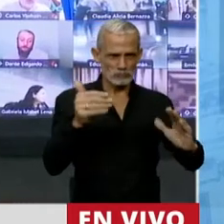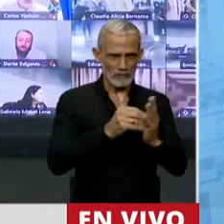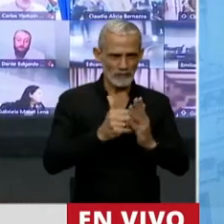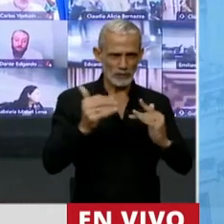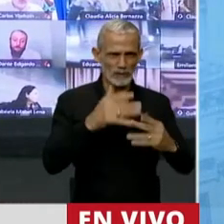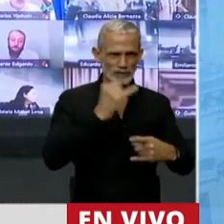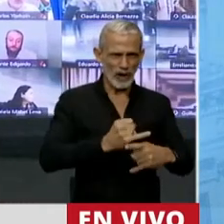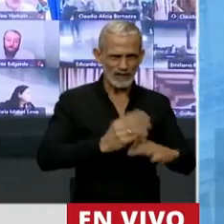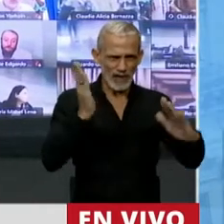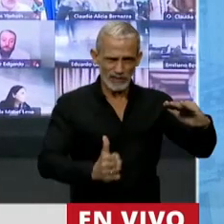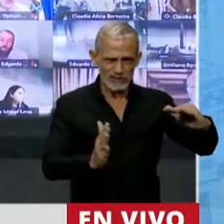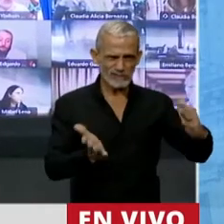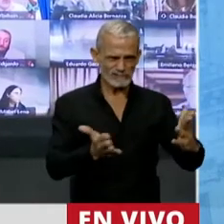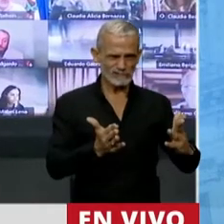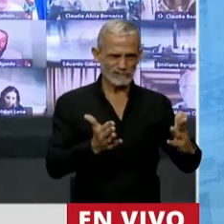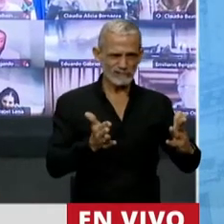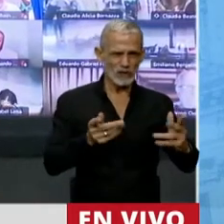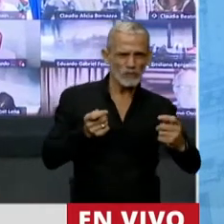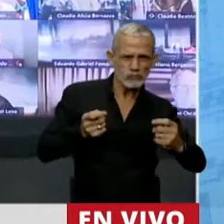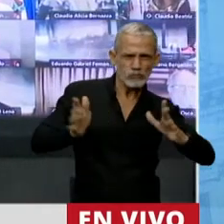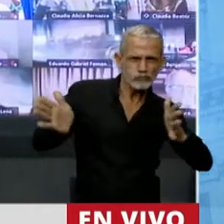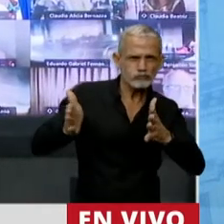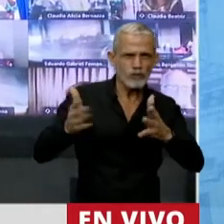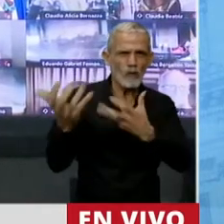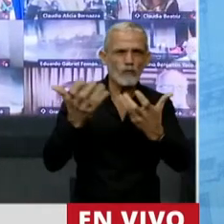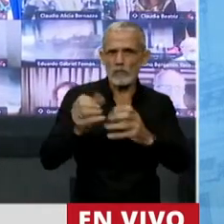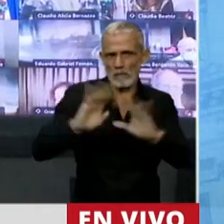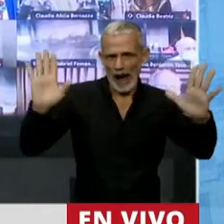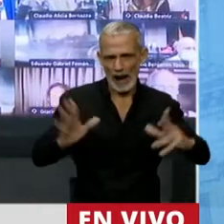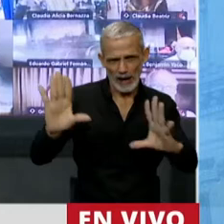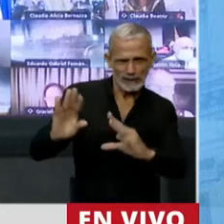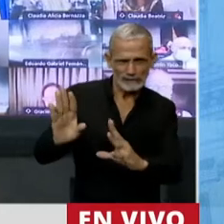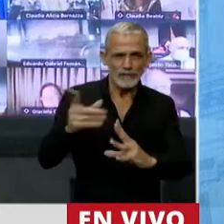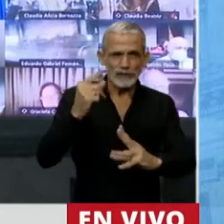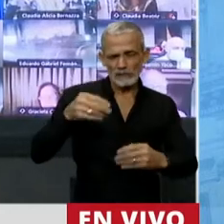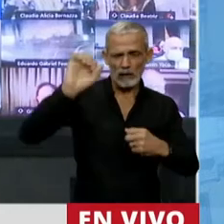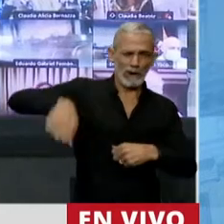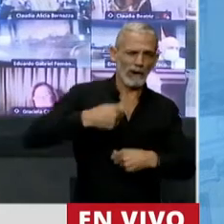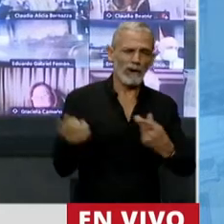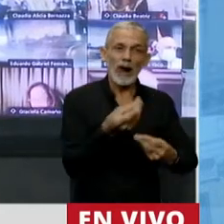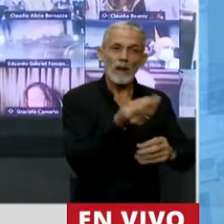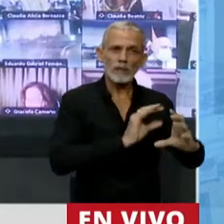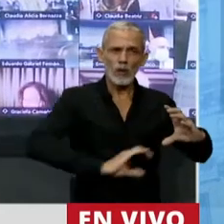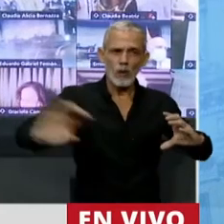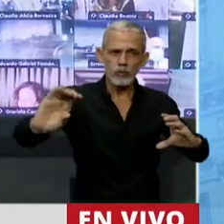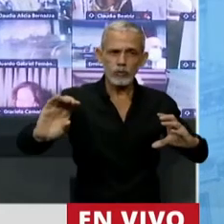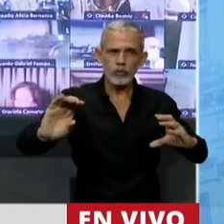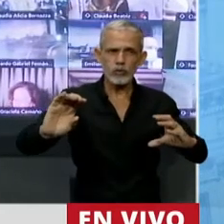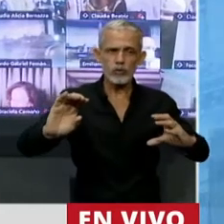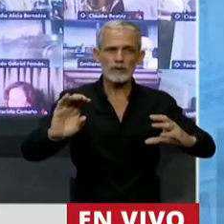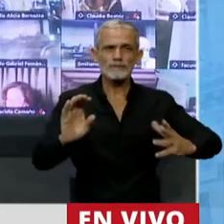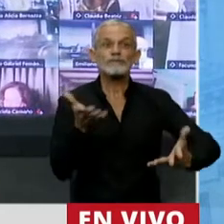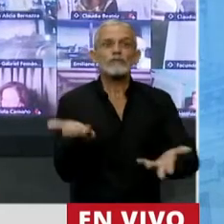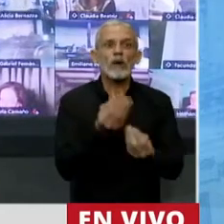Seguramente, ese mal manejo de los incendios, del fuego, y esa despreocupación presupuestaria que fue salvada por la